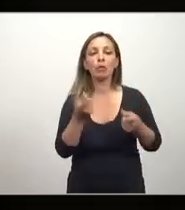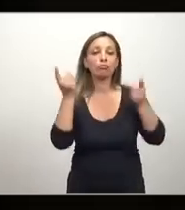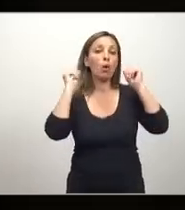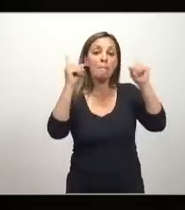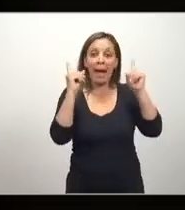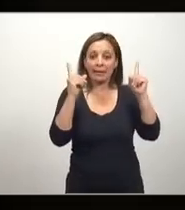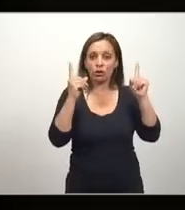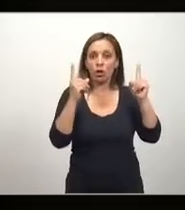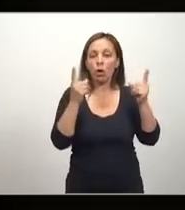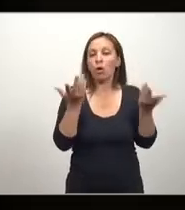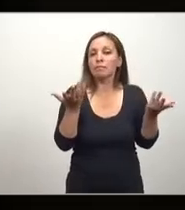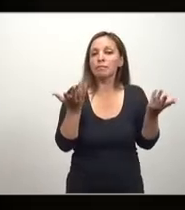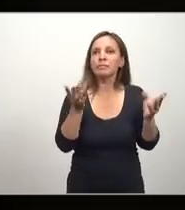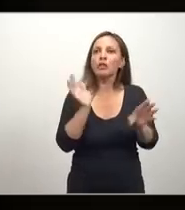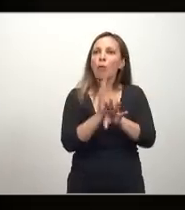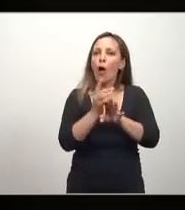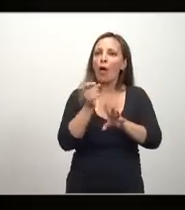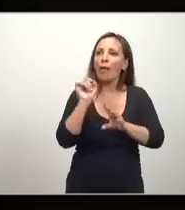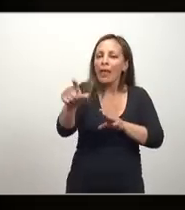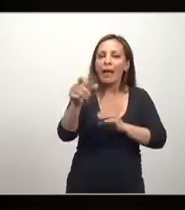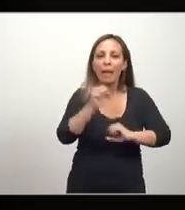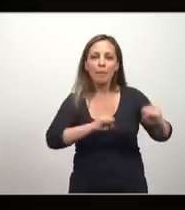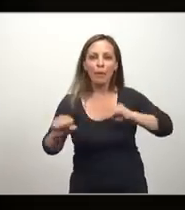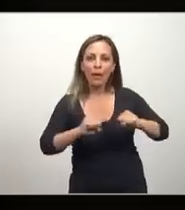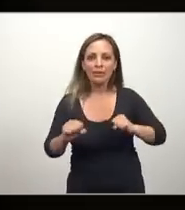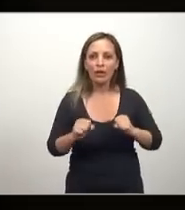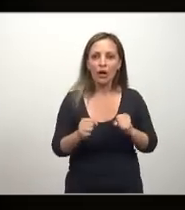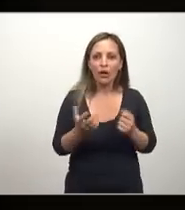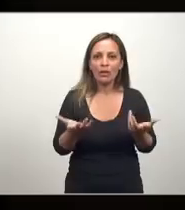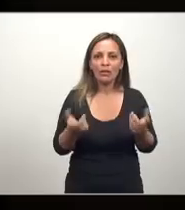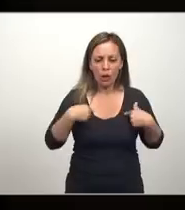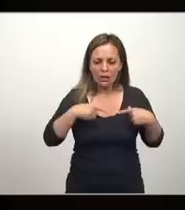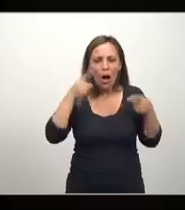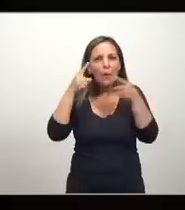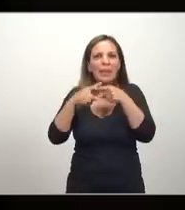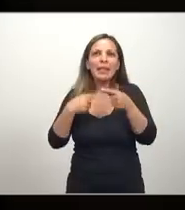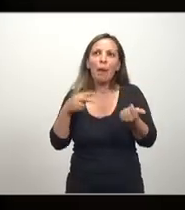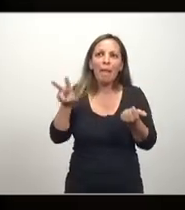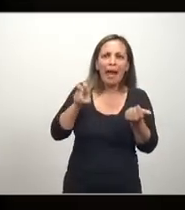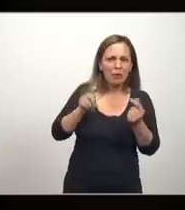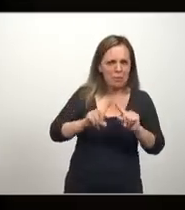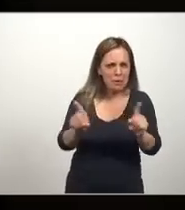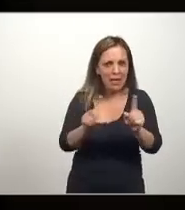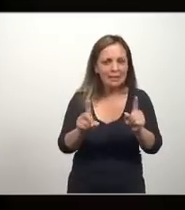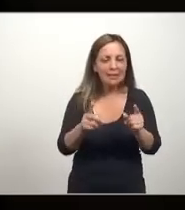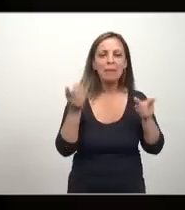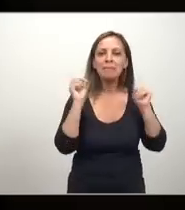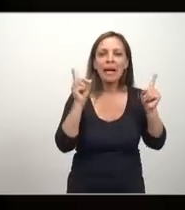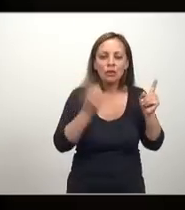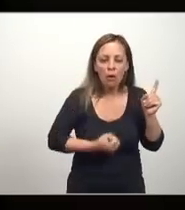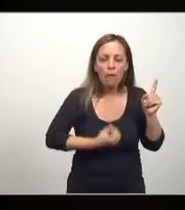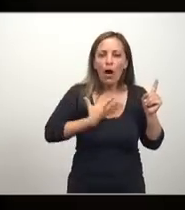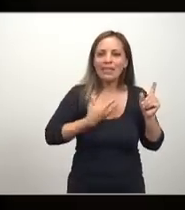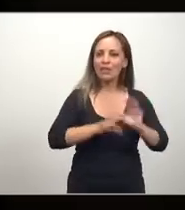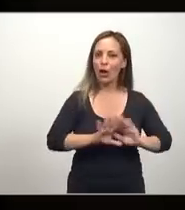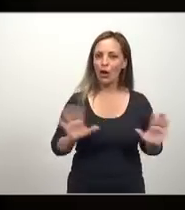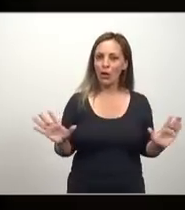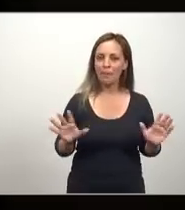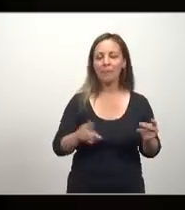maestro que entra por vocación, no por hacerse, por su propio fin de lucro, va a ser maestro. O sea, es lo que se llama también vocación.